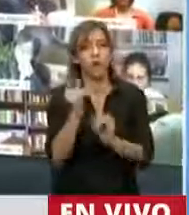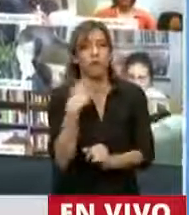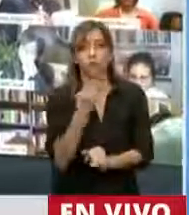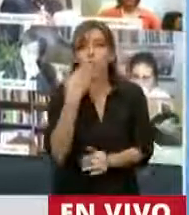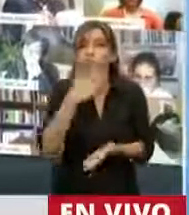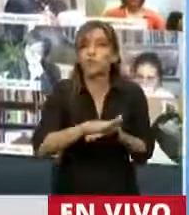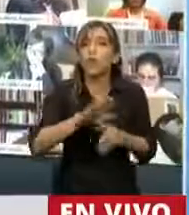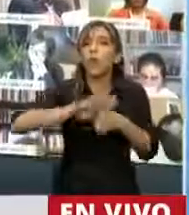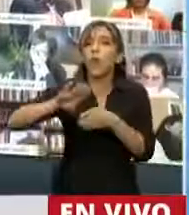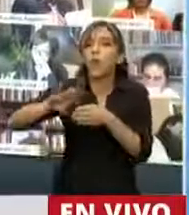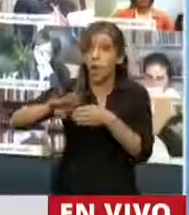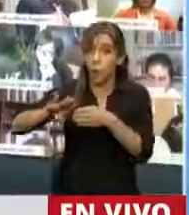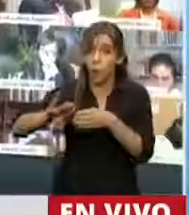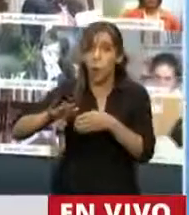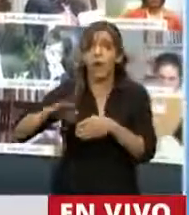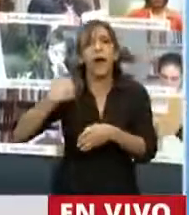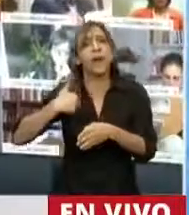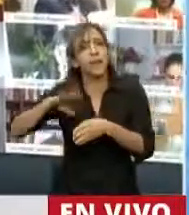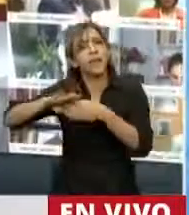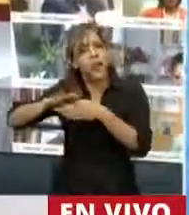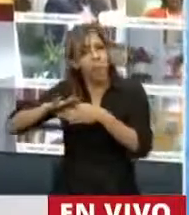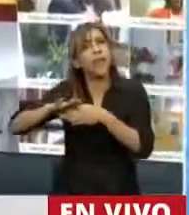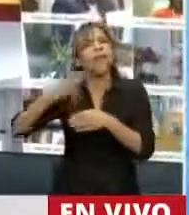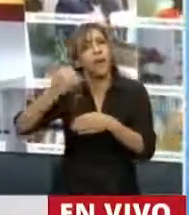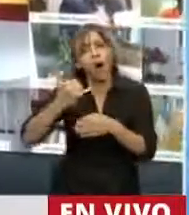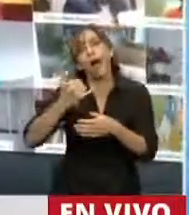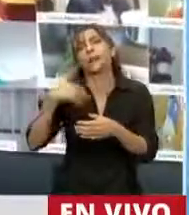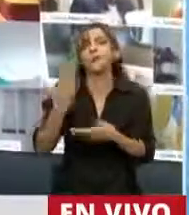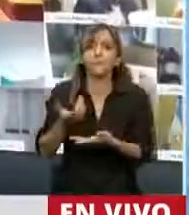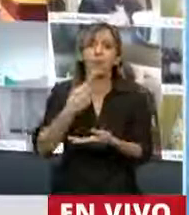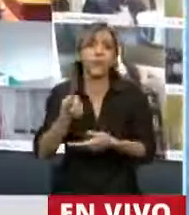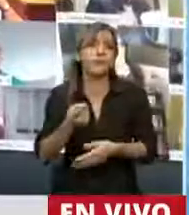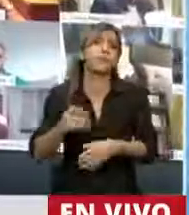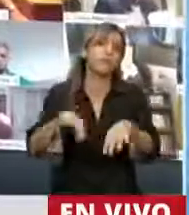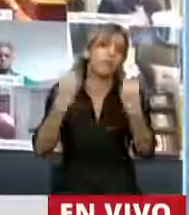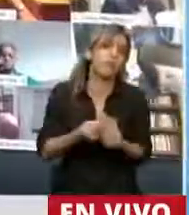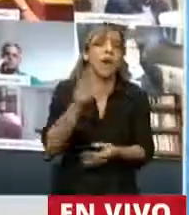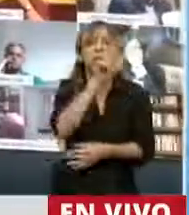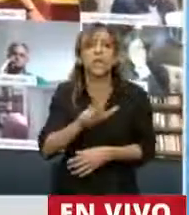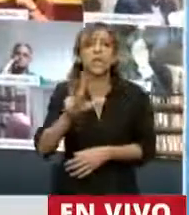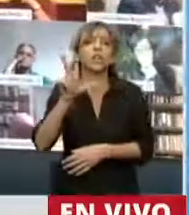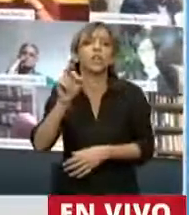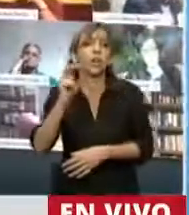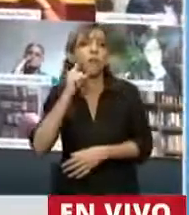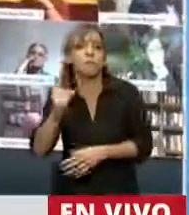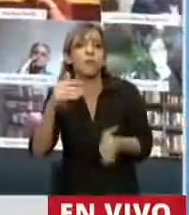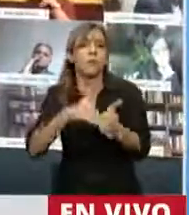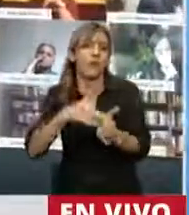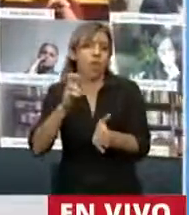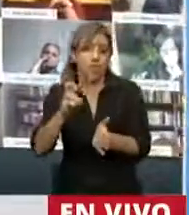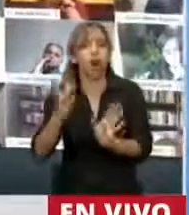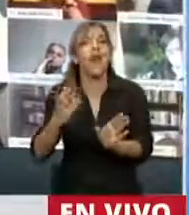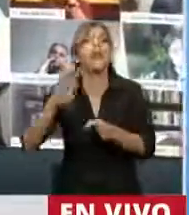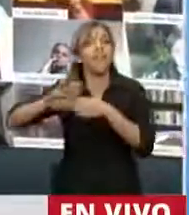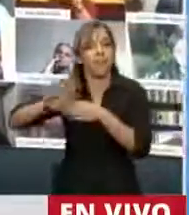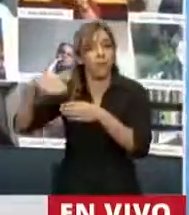que tiene un país, el stock de deuda que tiene la economía argentina, y claro, decimos la de Argentina tiene 330 mil millones de dólares de deuda externa, pero en realidad